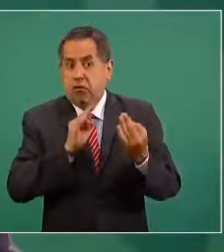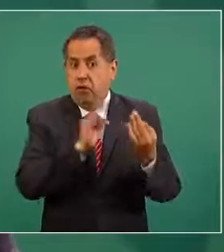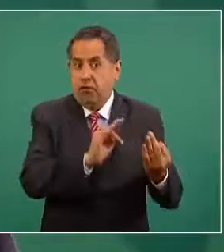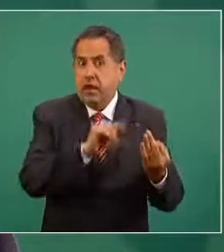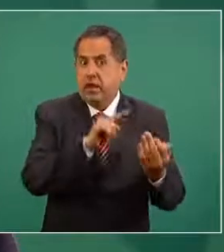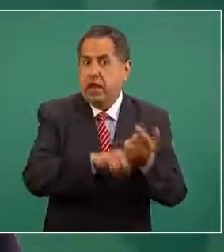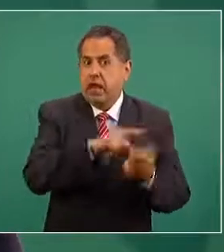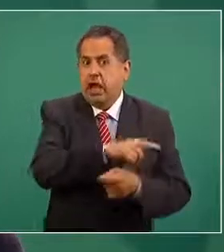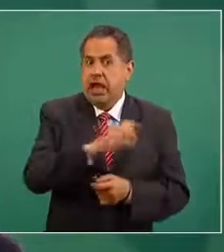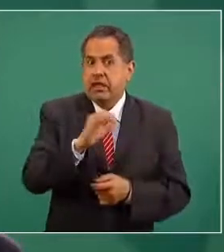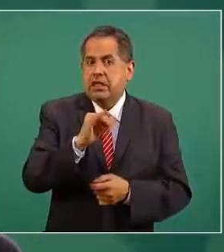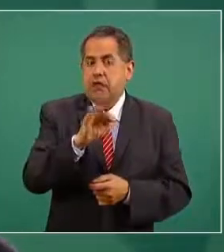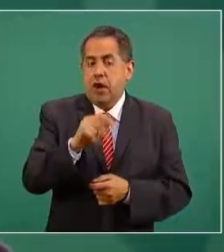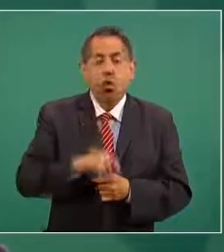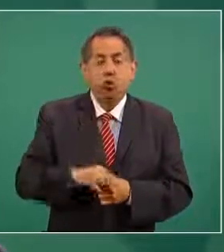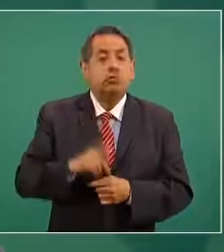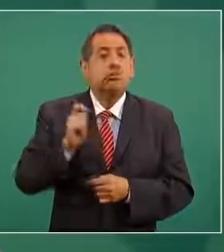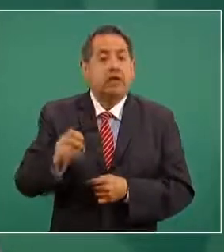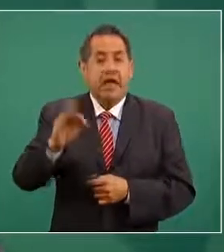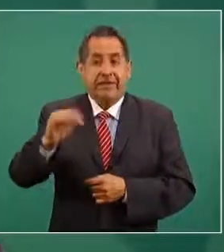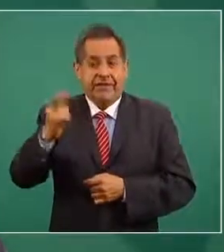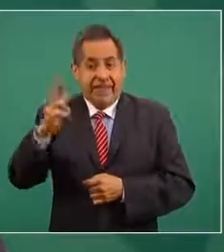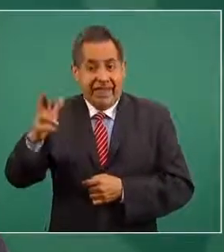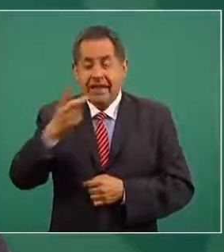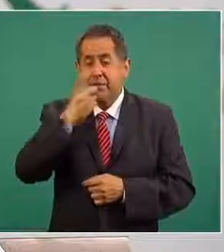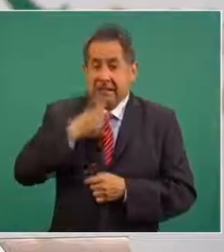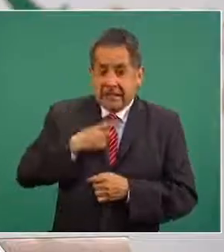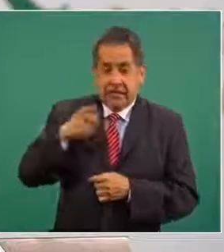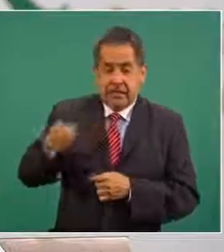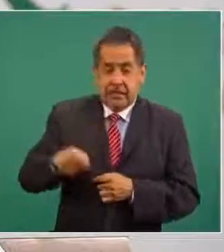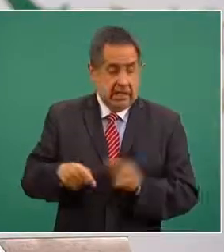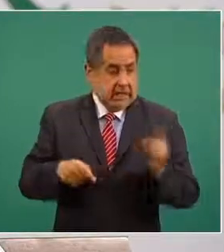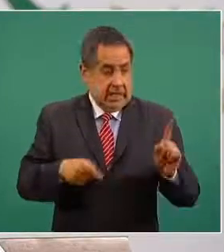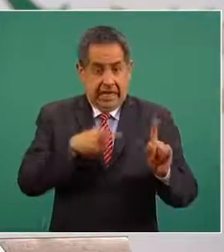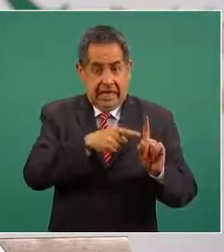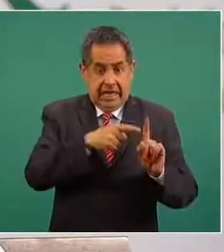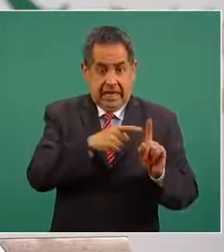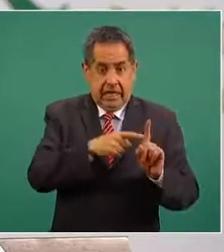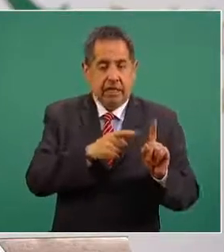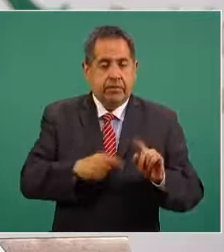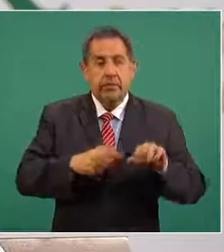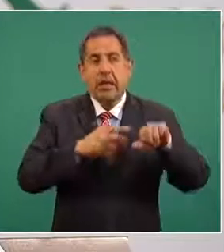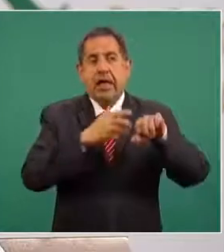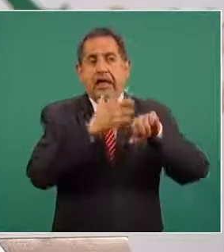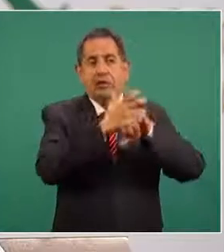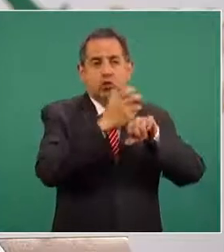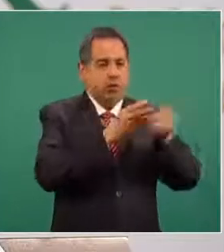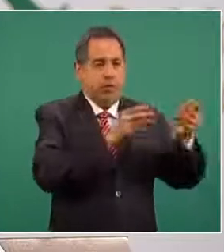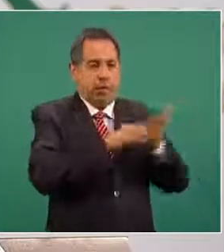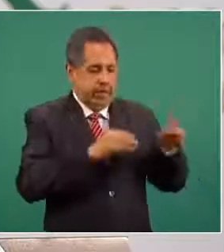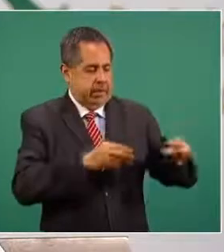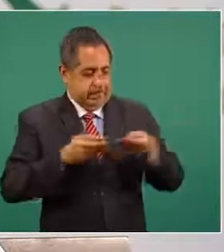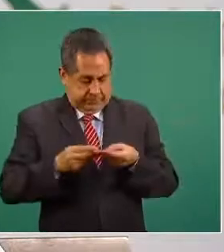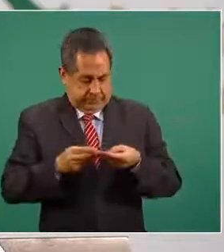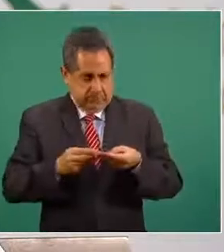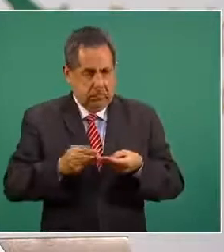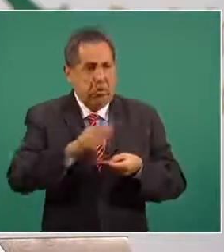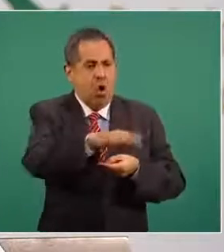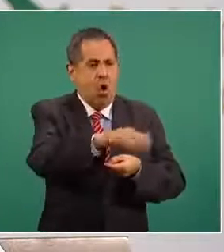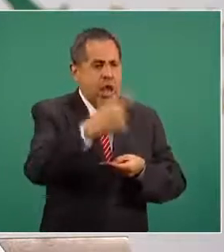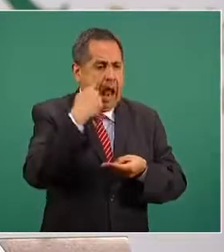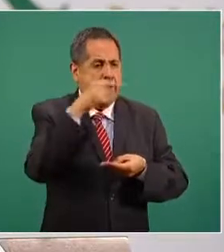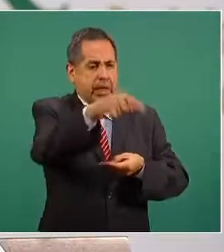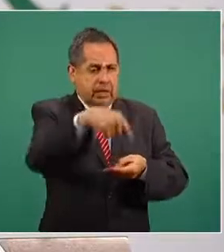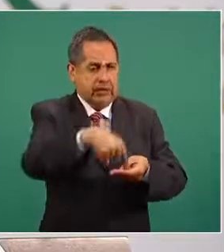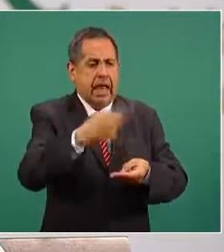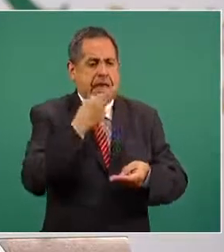es que de los elementos que proporcionó el Fiscal General de los Estados Unidos confrontados con la defensa de